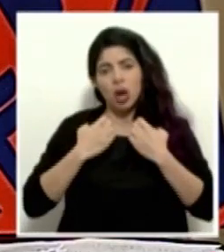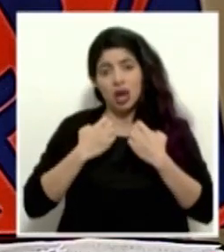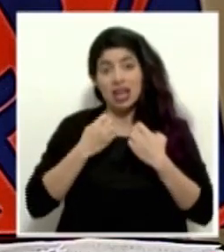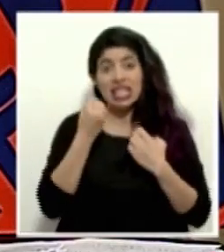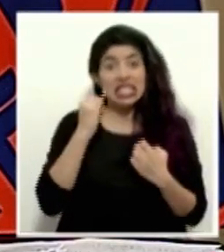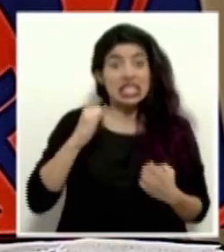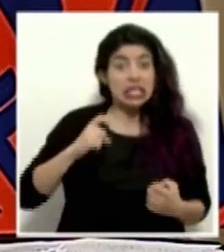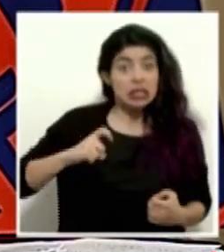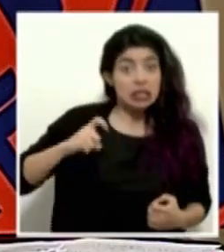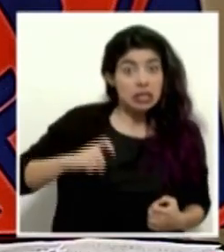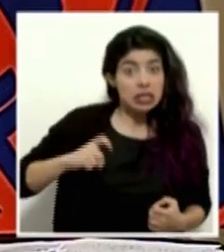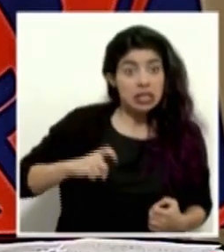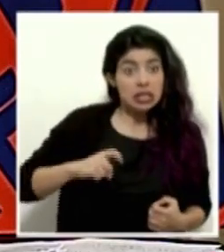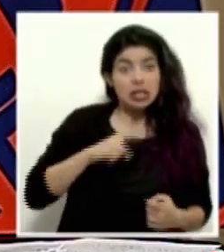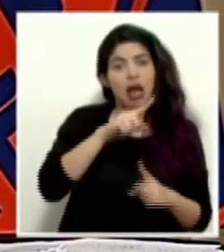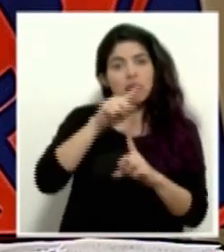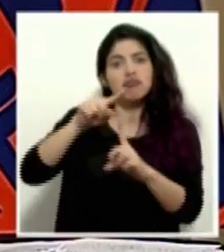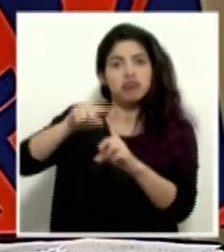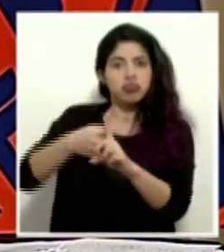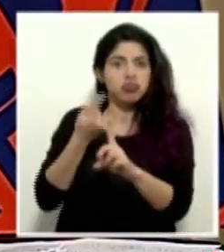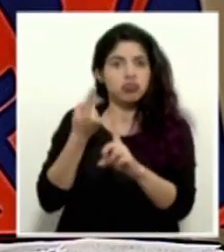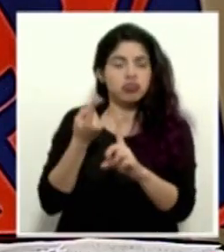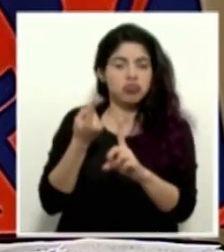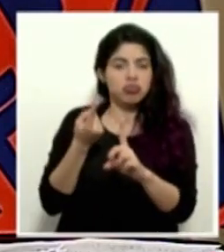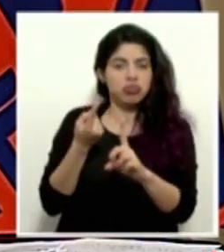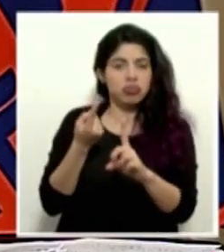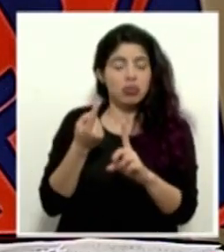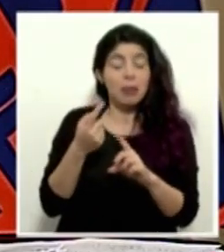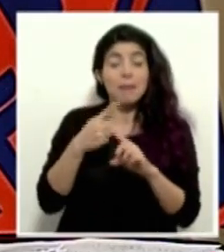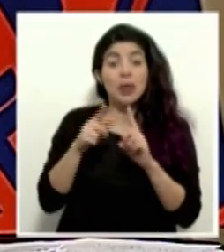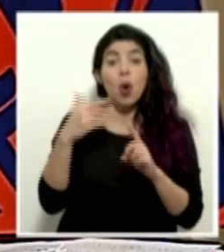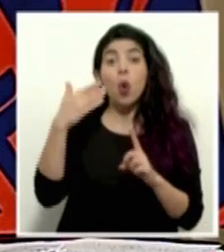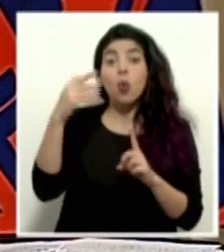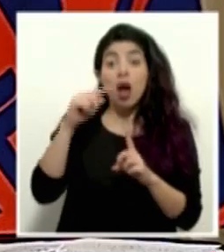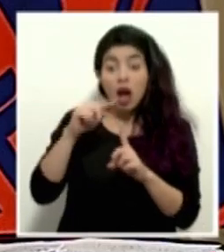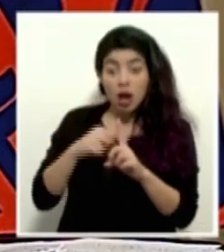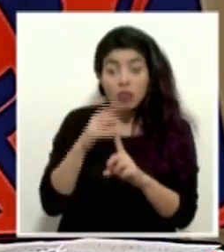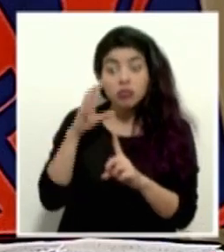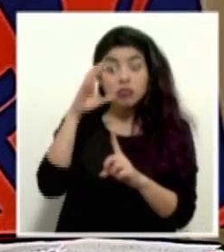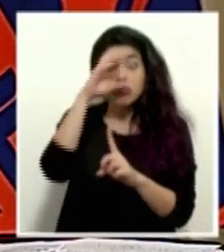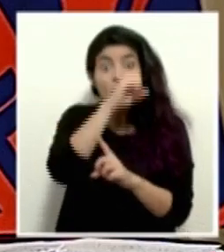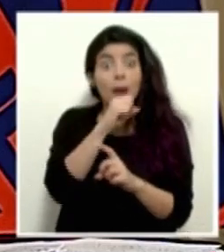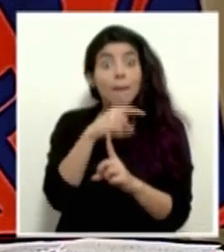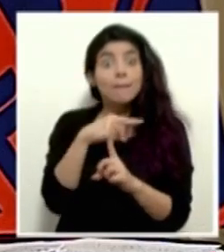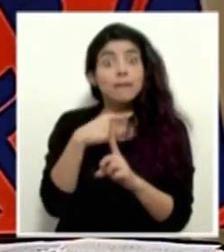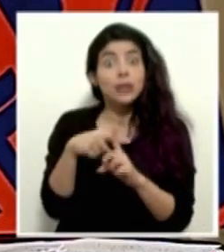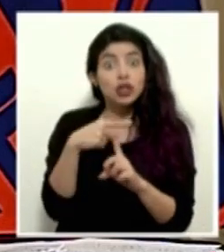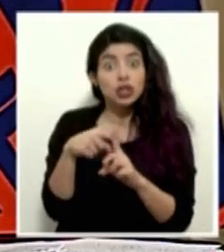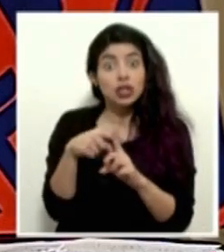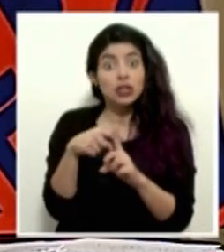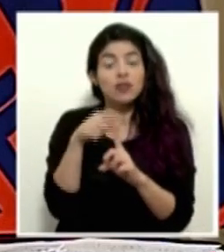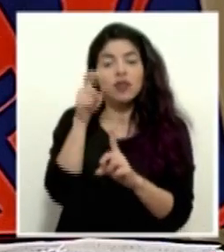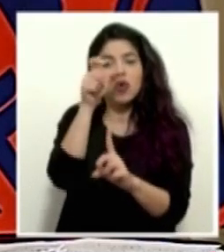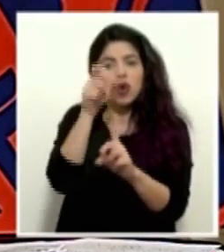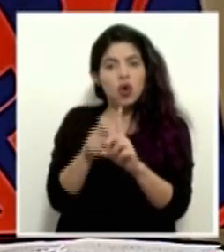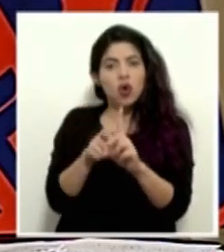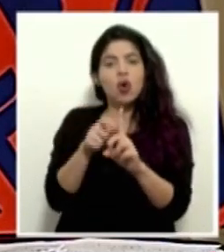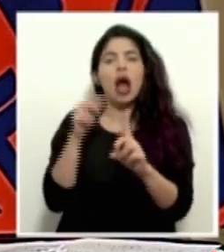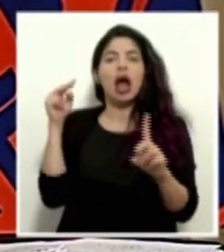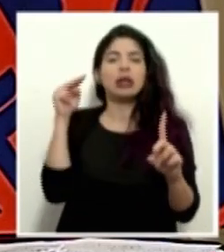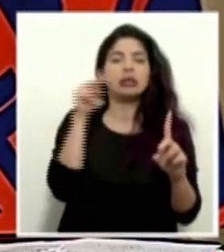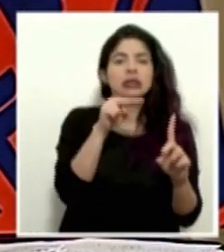si es necesario les van a hacer la prueba y una vez que son diagnosticados positivos, van a tener ese